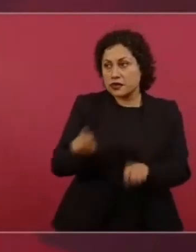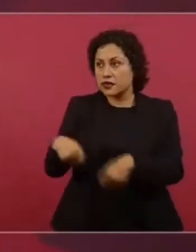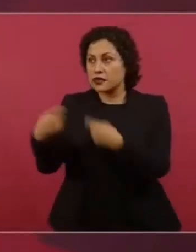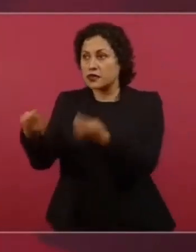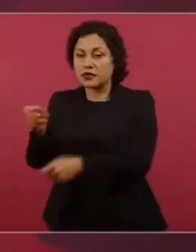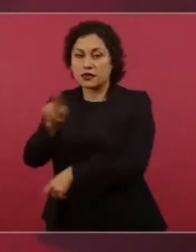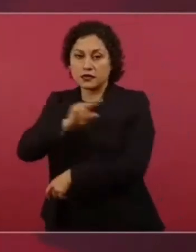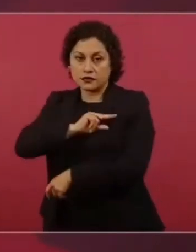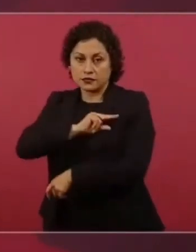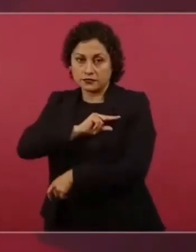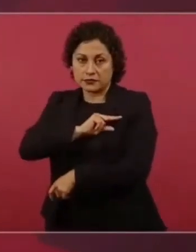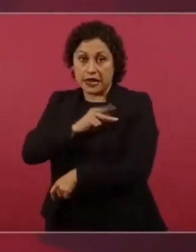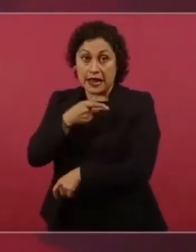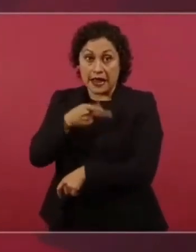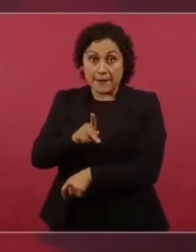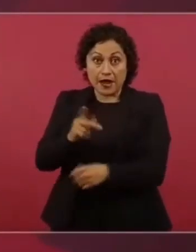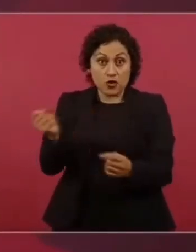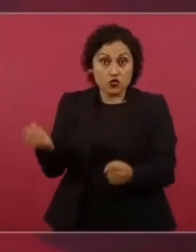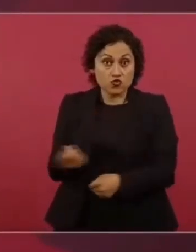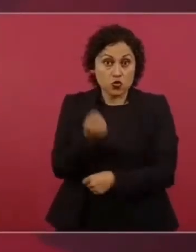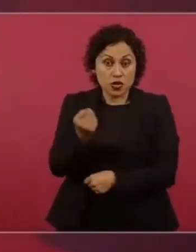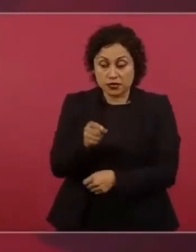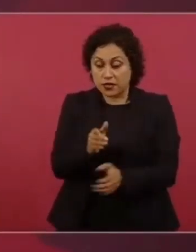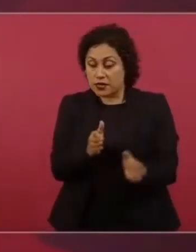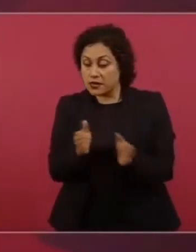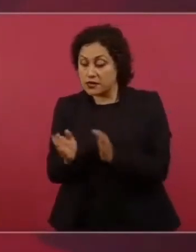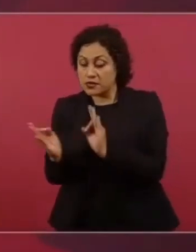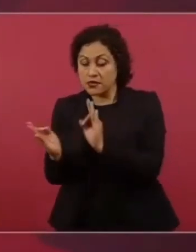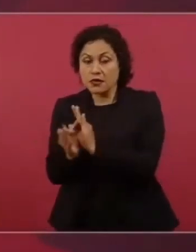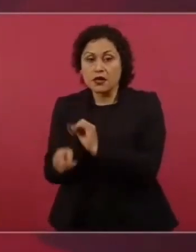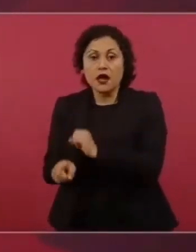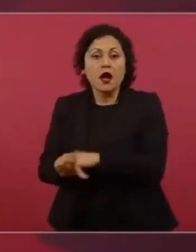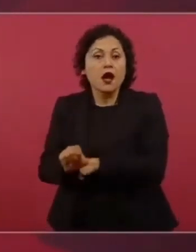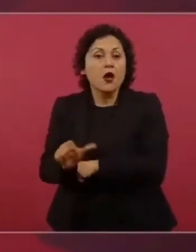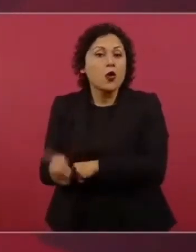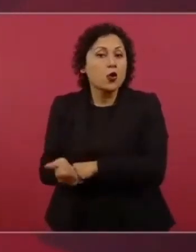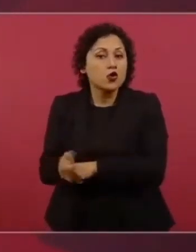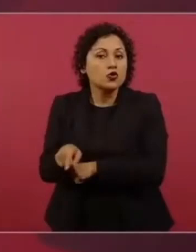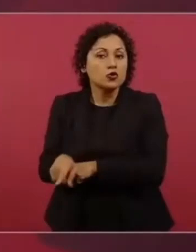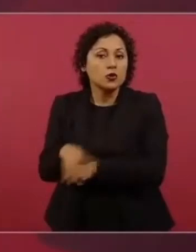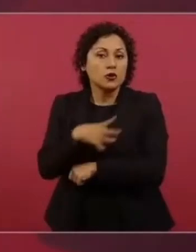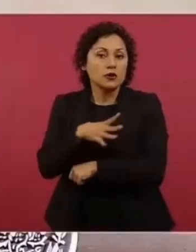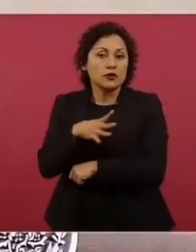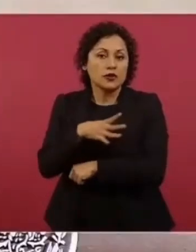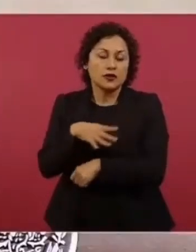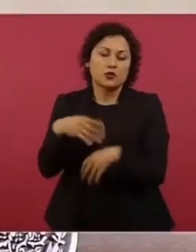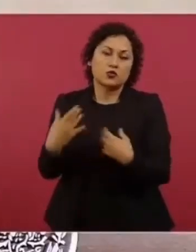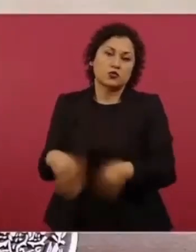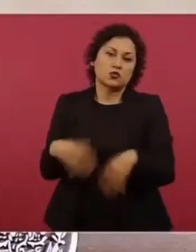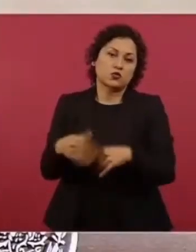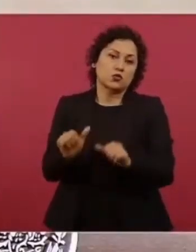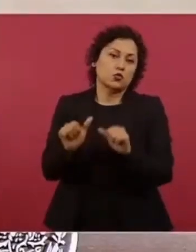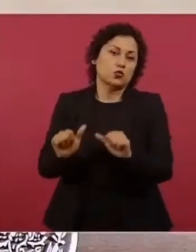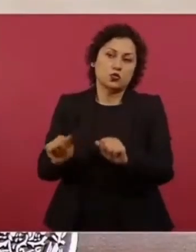Y cuando se hicieron los trabajos de progresión,